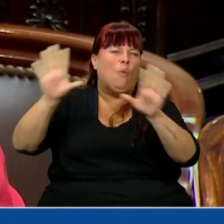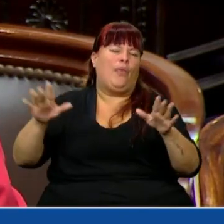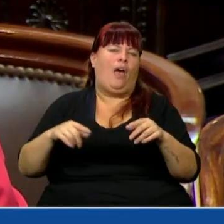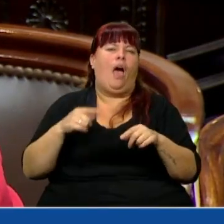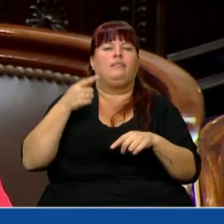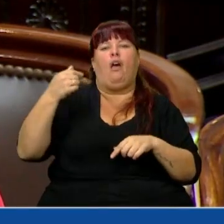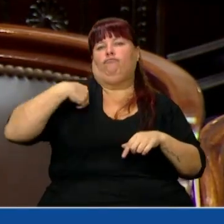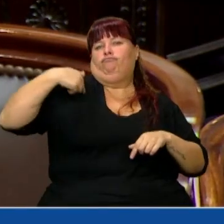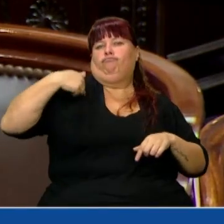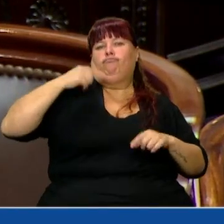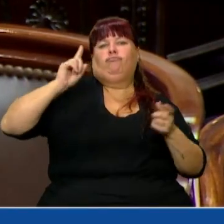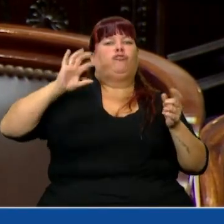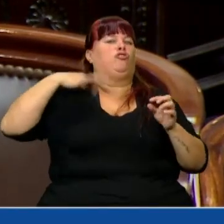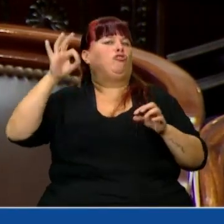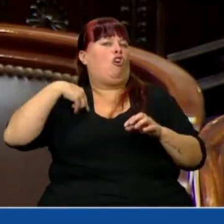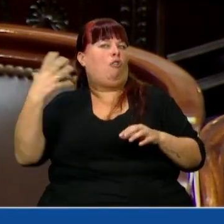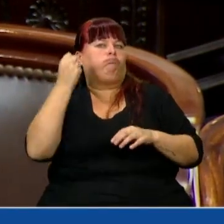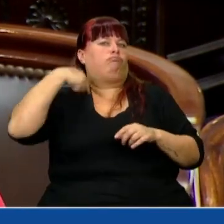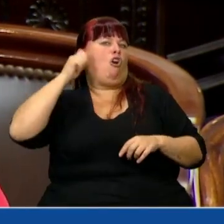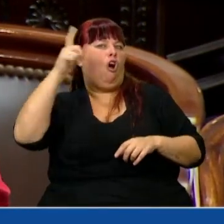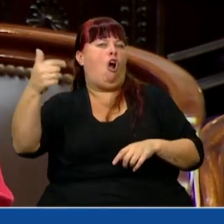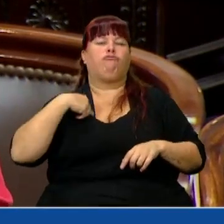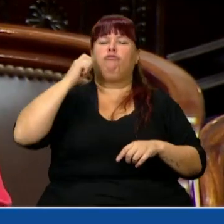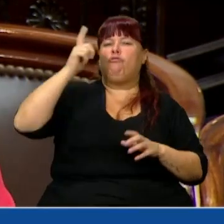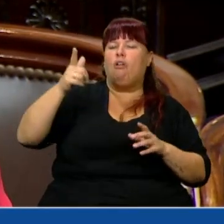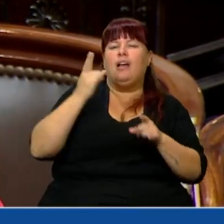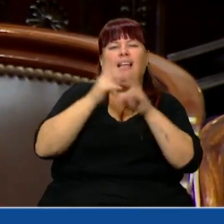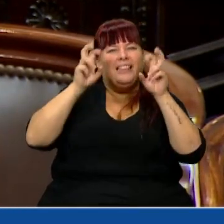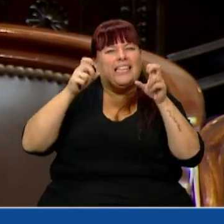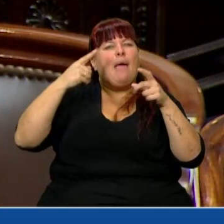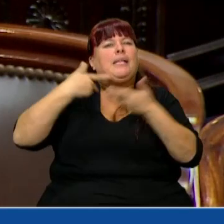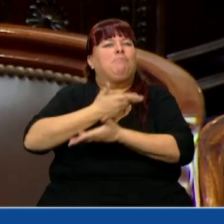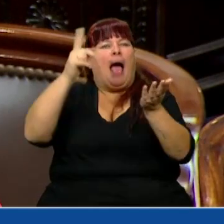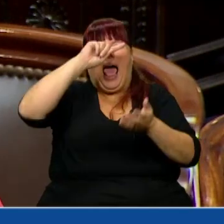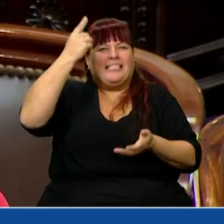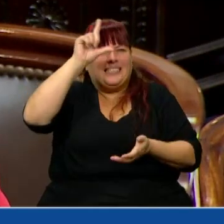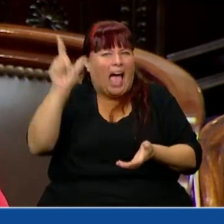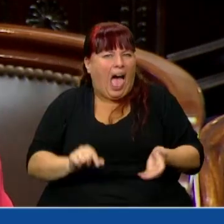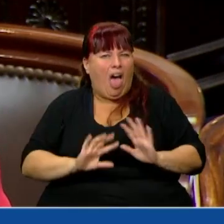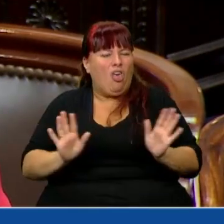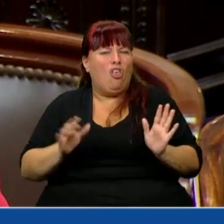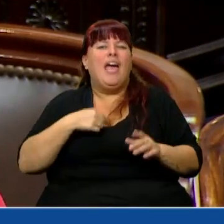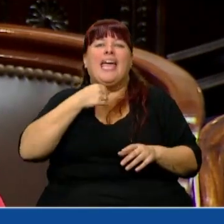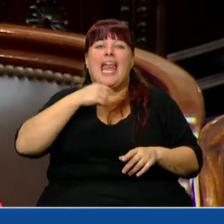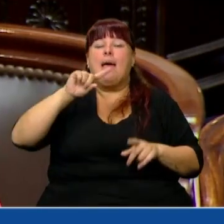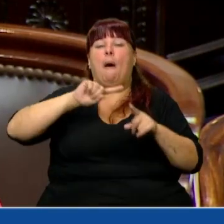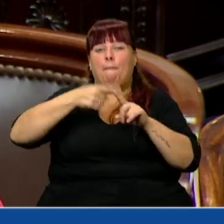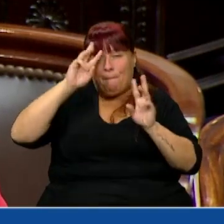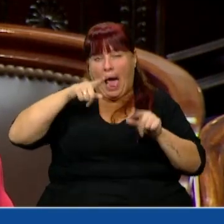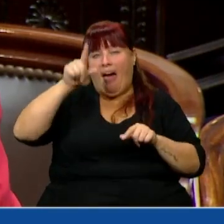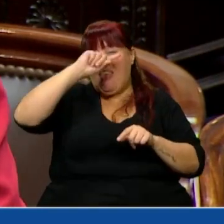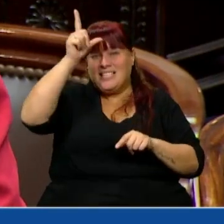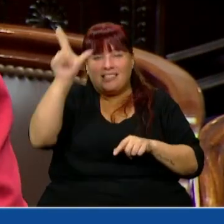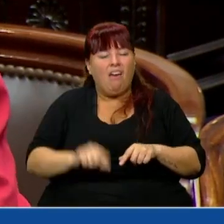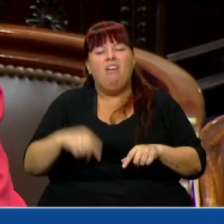esto de apropiarnos de aquellas cuestiones que intentamos que sean políticas de Estado. Si queremos que sean políticas de Estado,